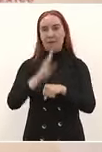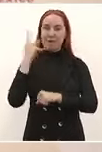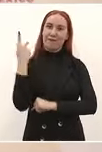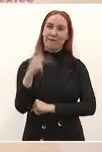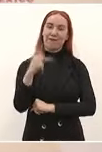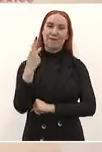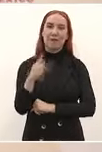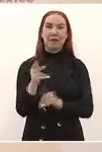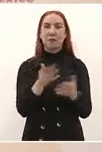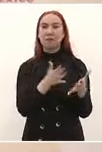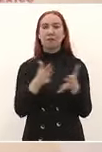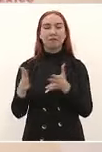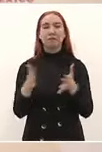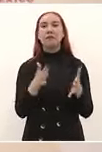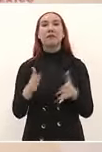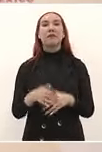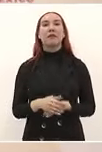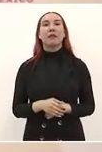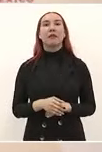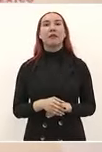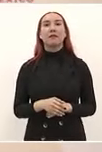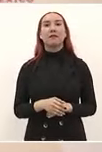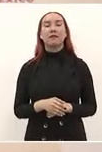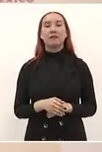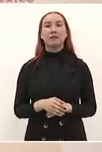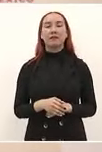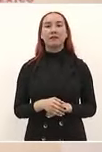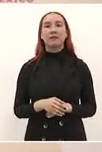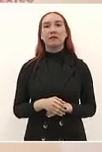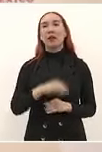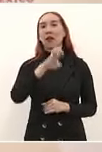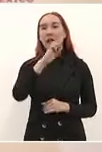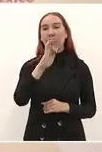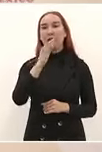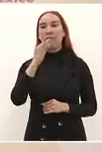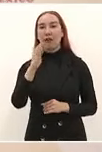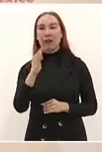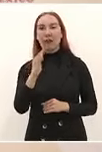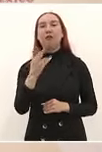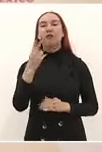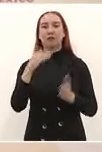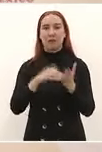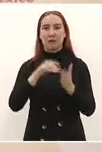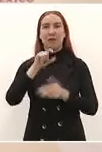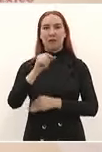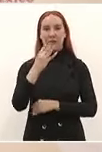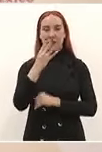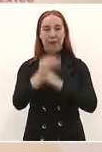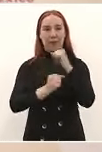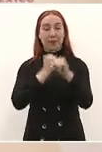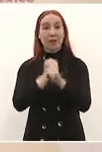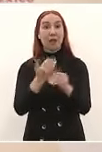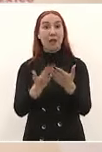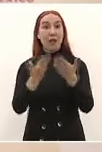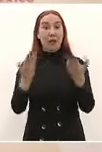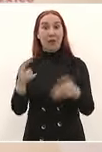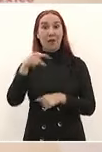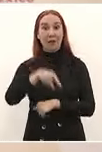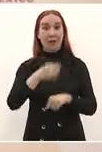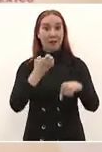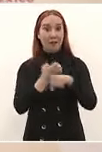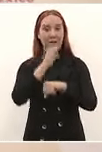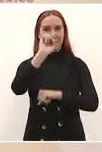primeros meses del año 2024 tan solo en este estado San Luis Potosí en el cual